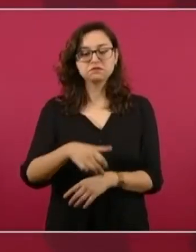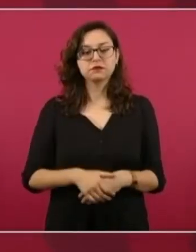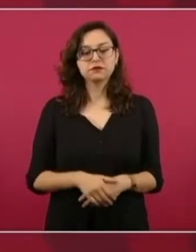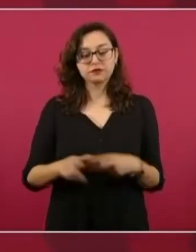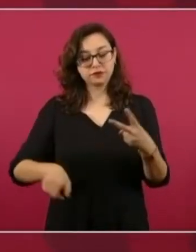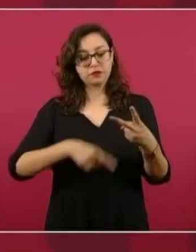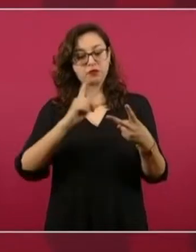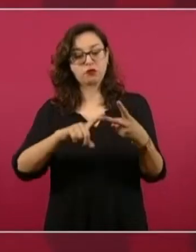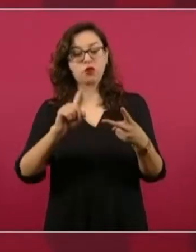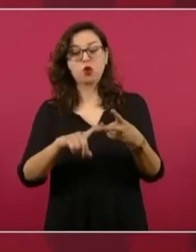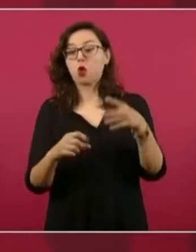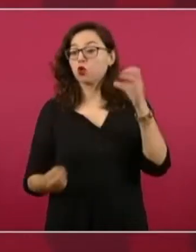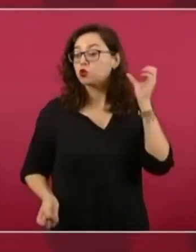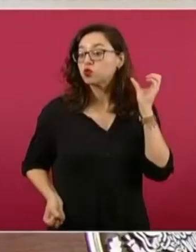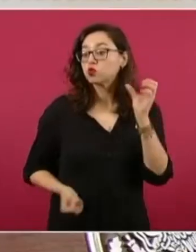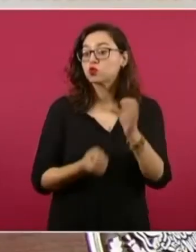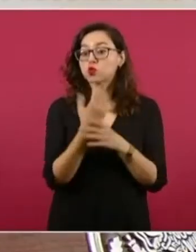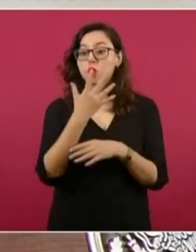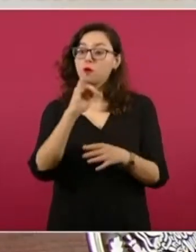creado impuestos nuevos.